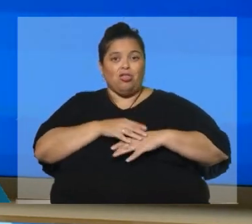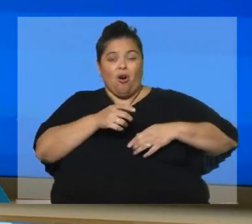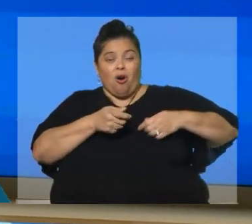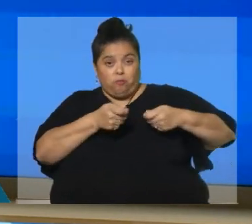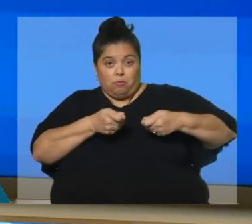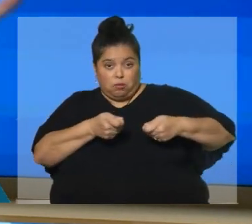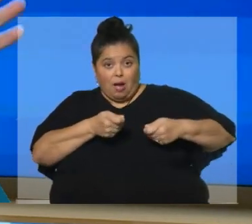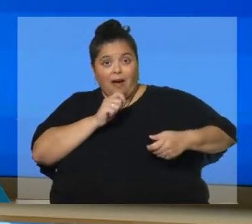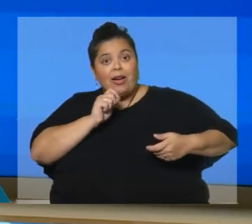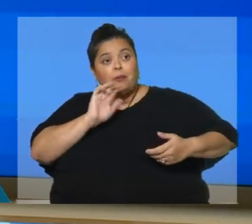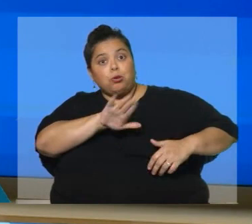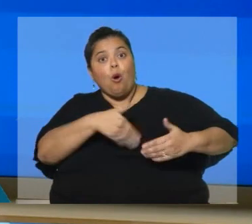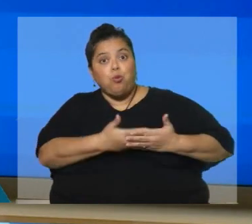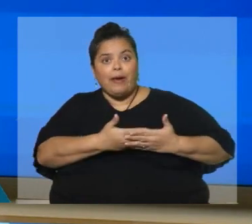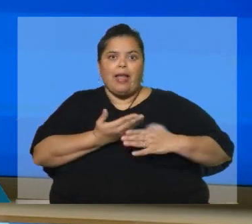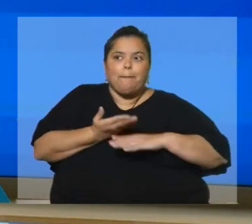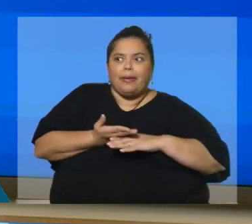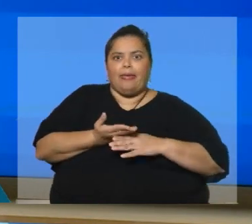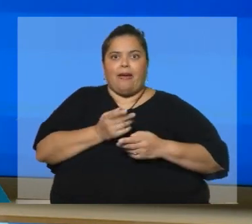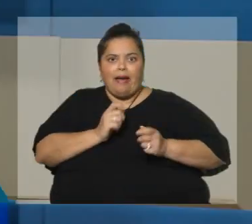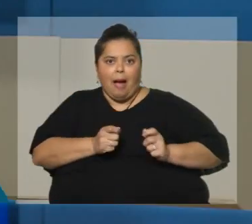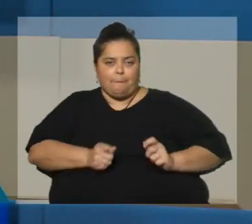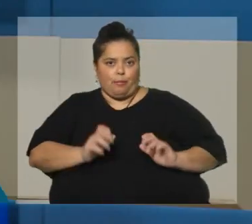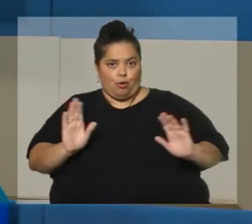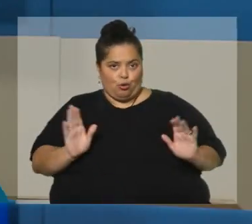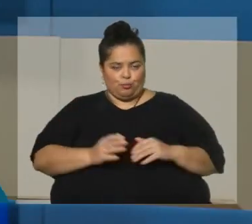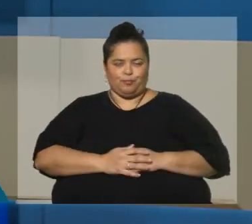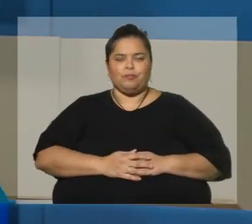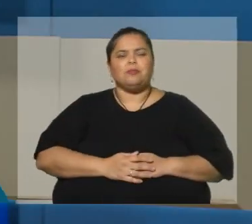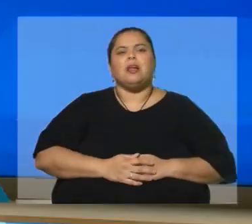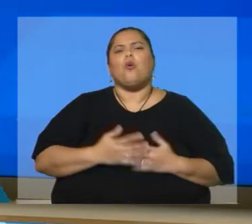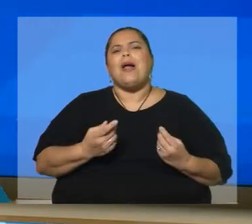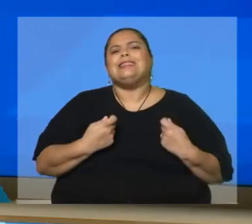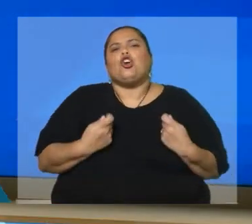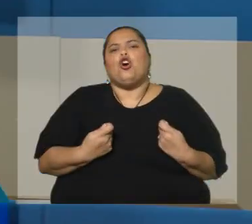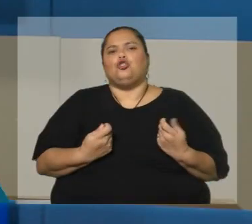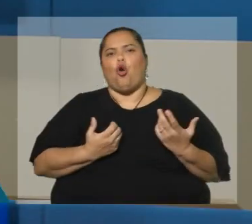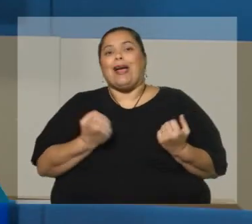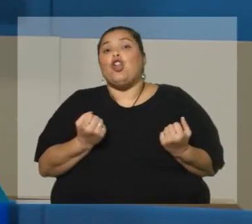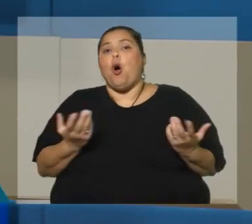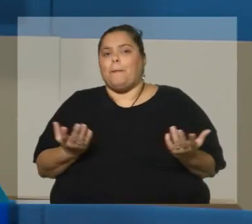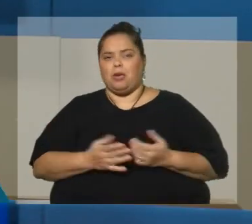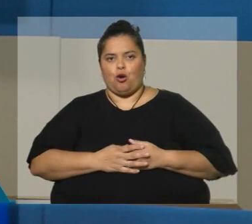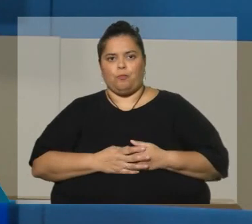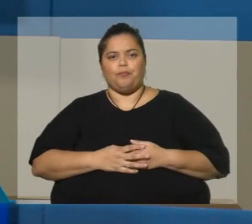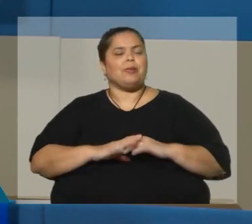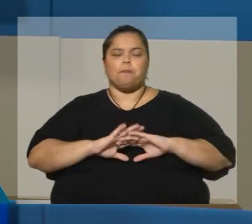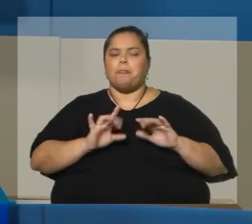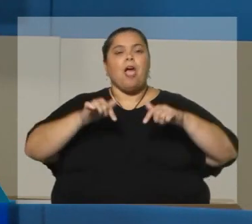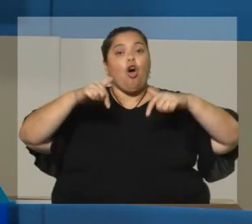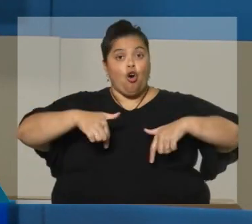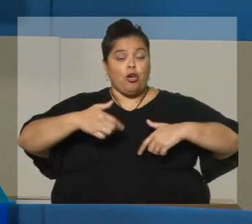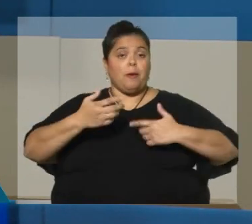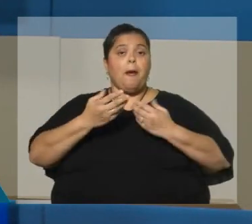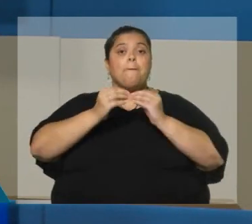otras propuestas o con algunas exigencias, se decía también. ¿Qué costo económico tiene eso? hacemos nada, hoy tenemos un presupuesto